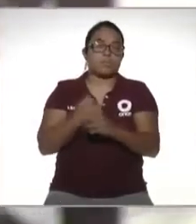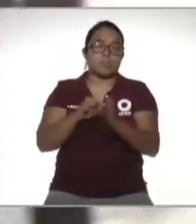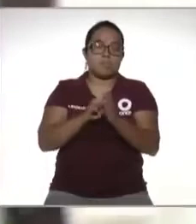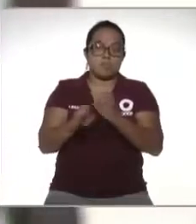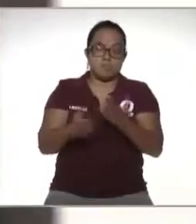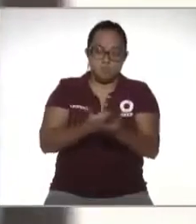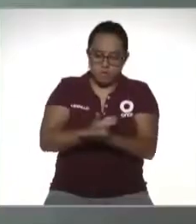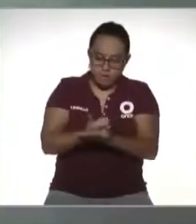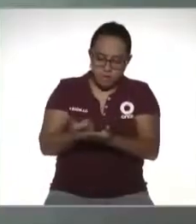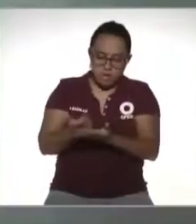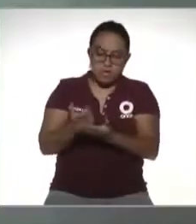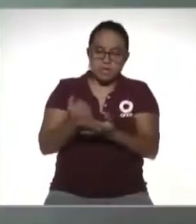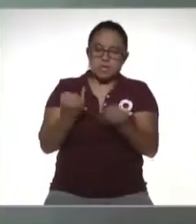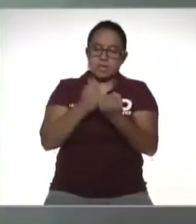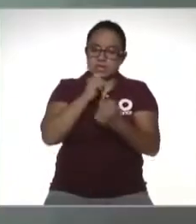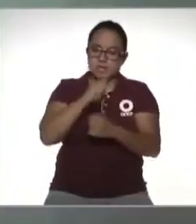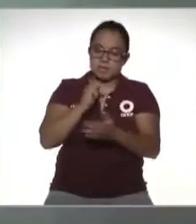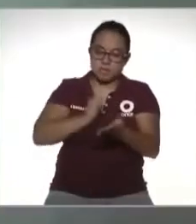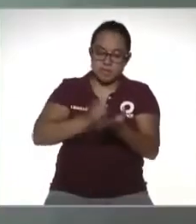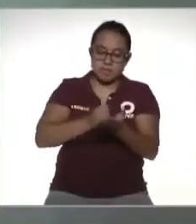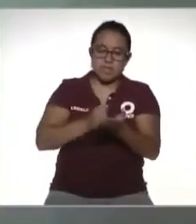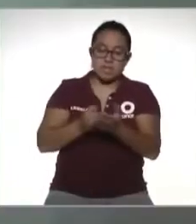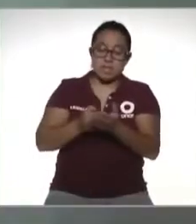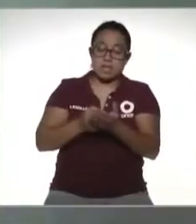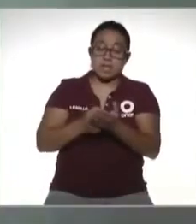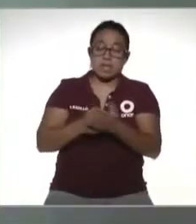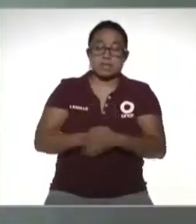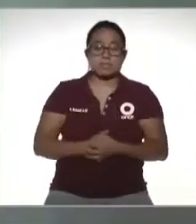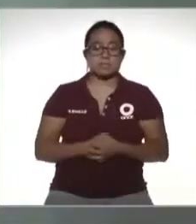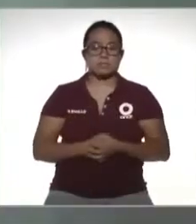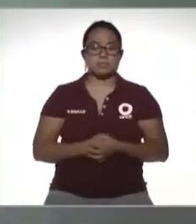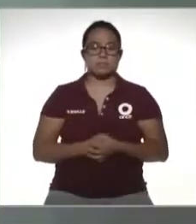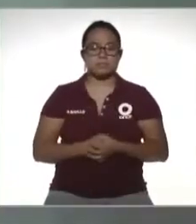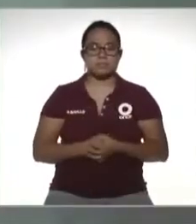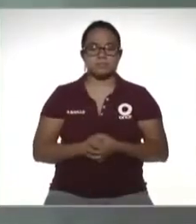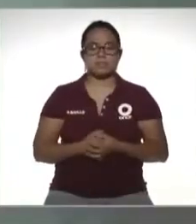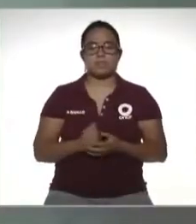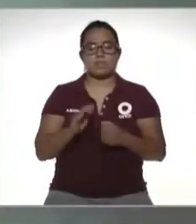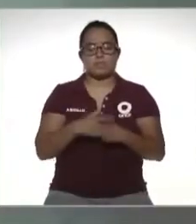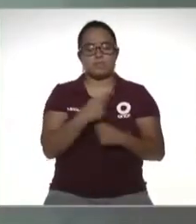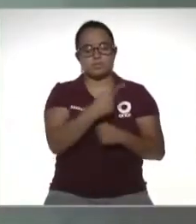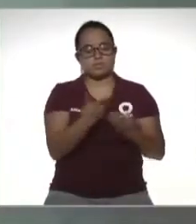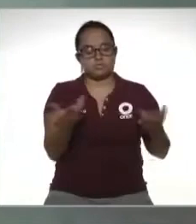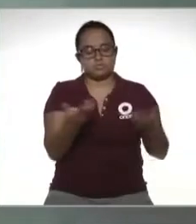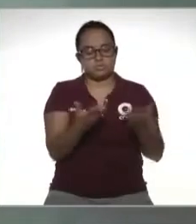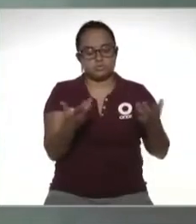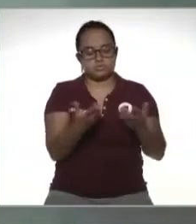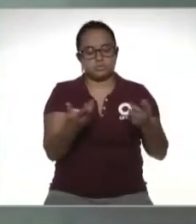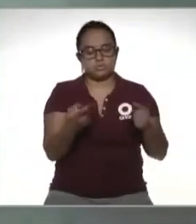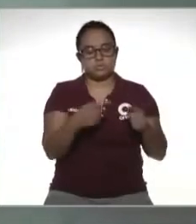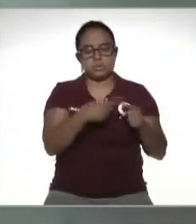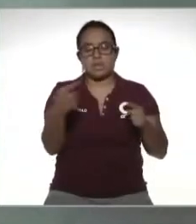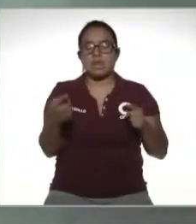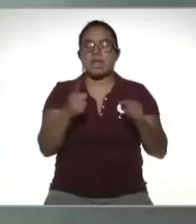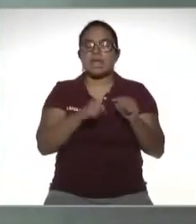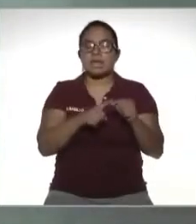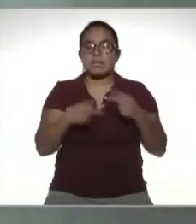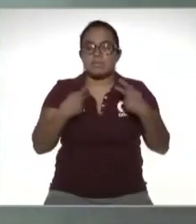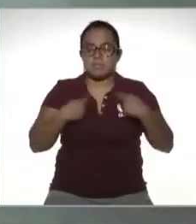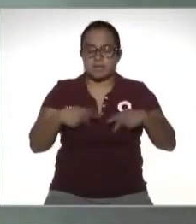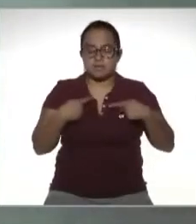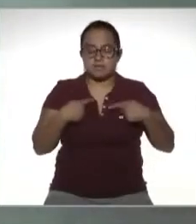salarios e impuestos en el ejercicio inmediato anterior por las actividades realizadas con la intermediación de personas